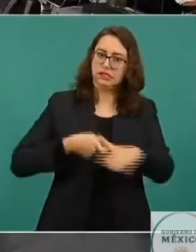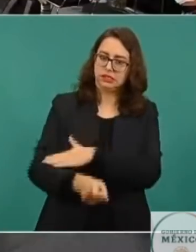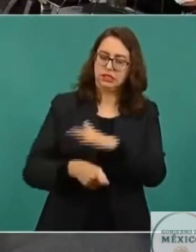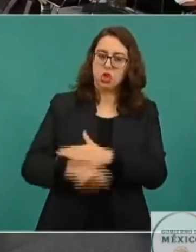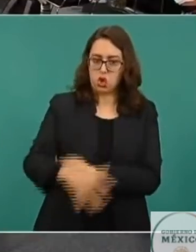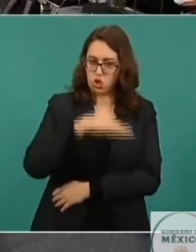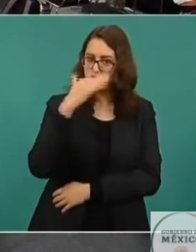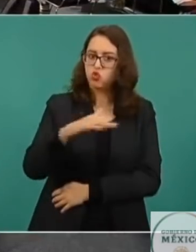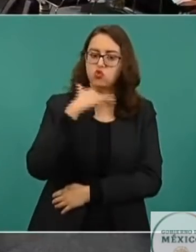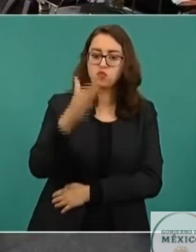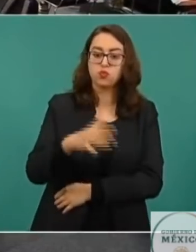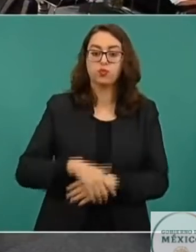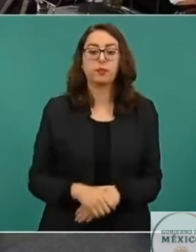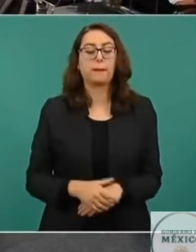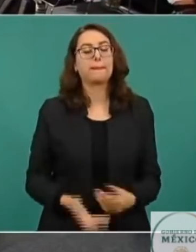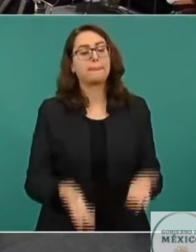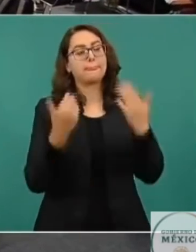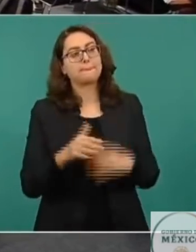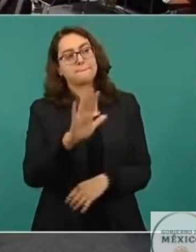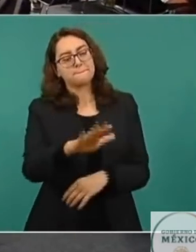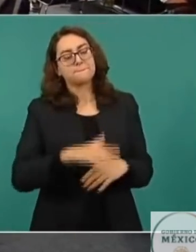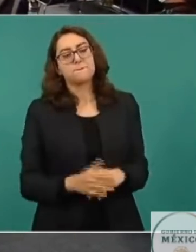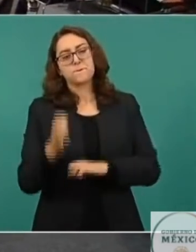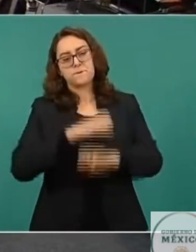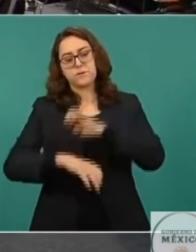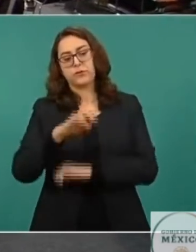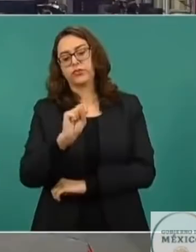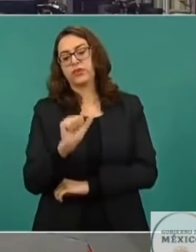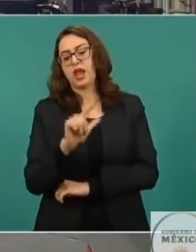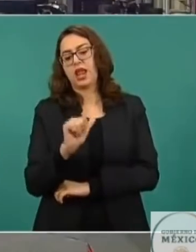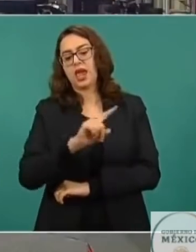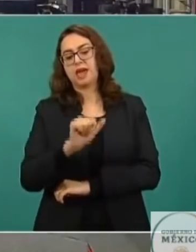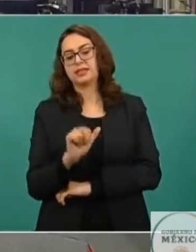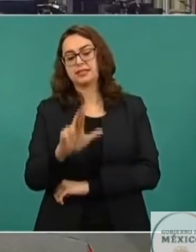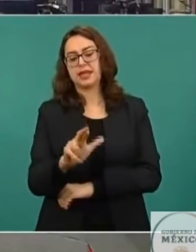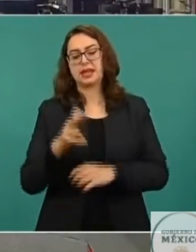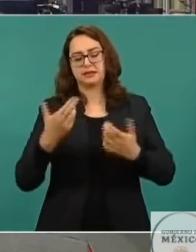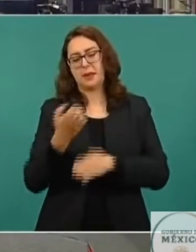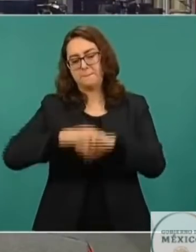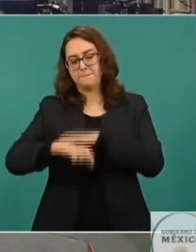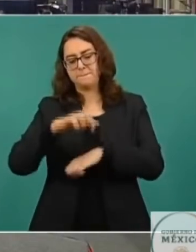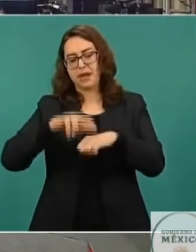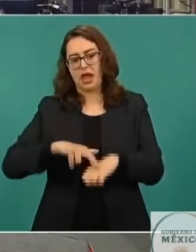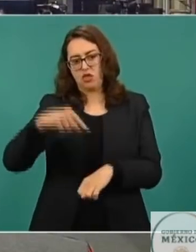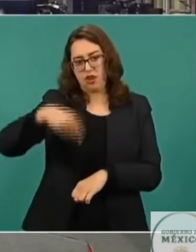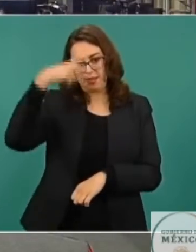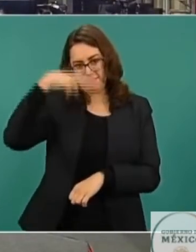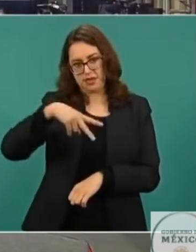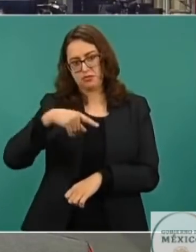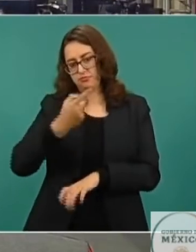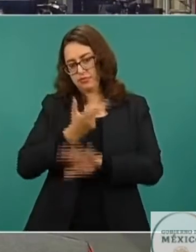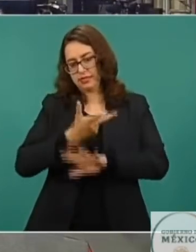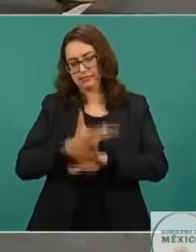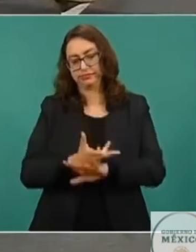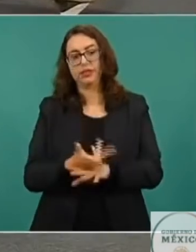semana pasada quien Salazar, embajador de Estados Unidos en México, publicaba un tuit en el que decía que sostuvo reuniones con usted, o bueno,